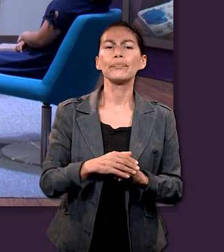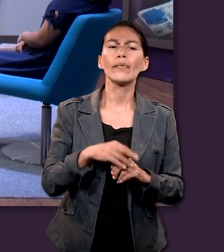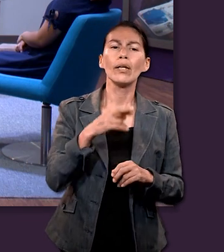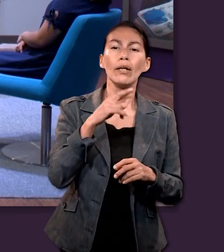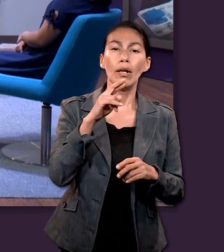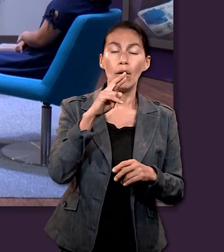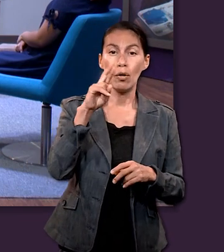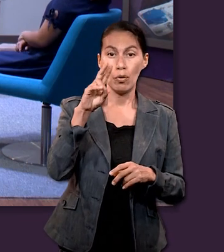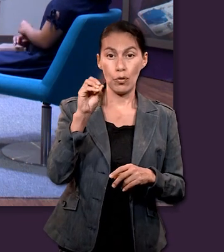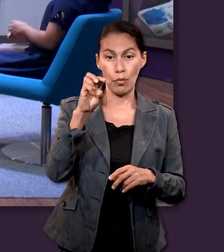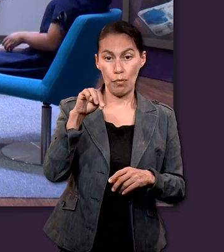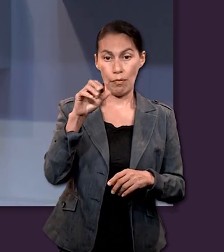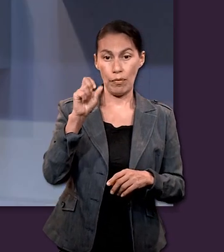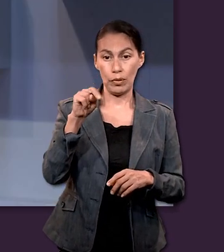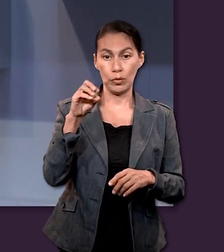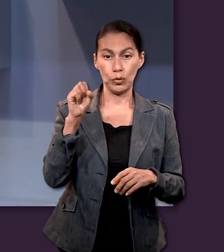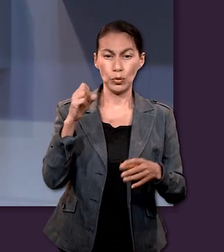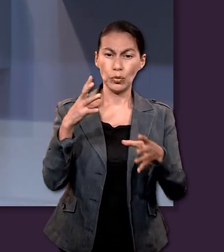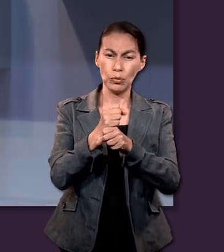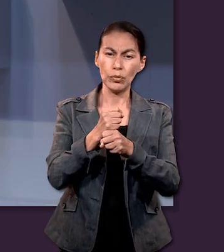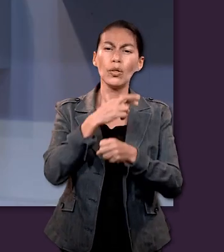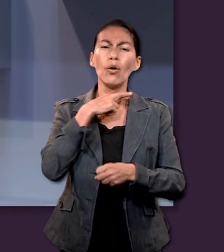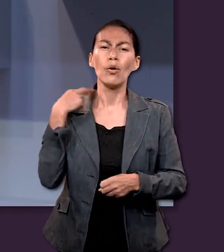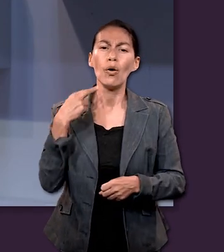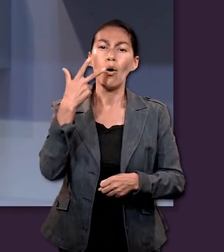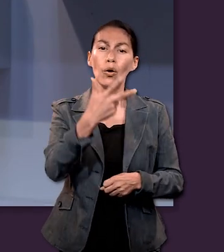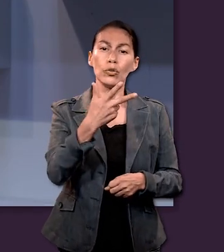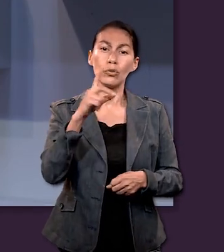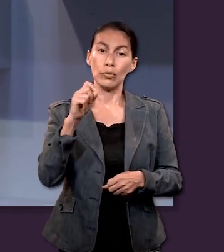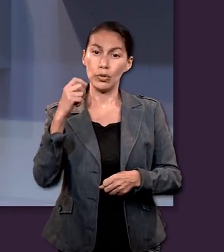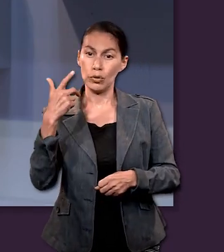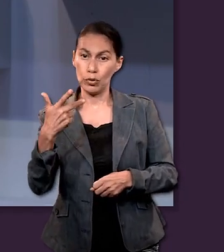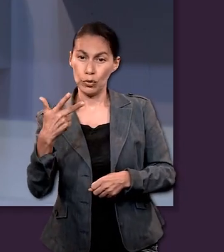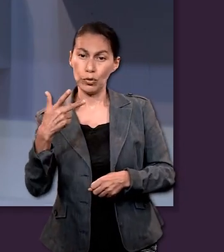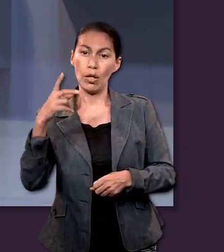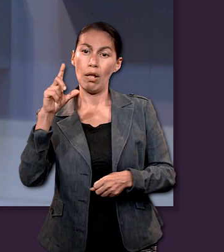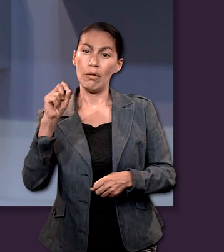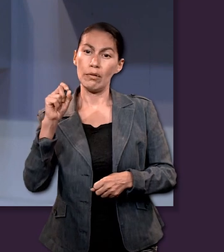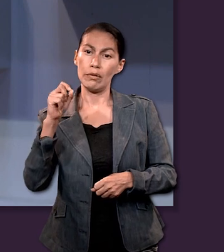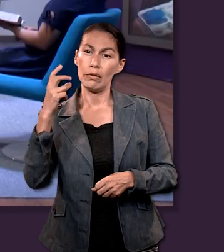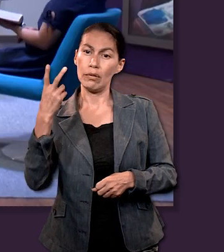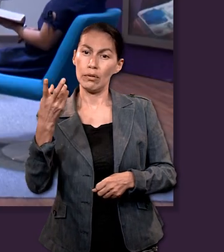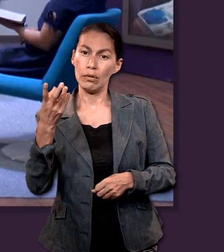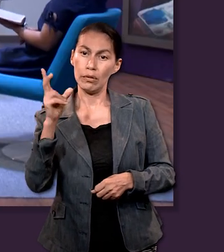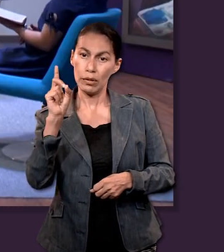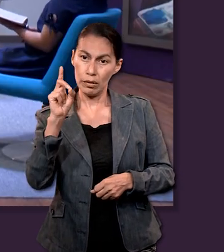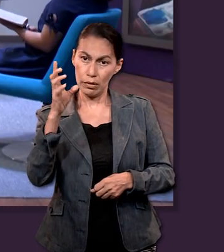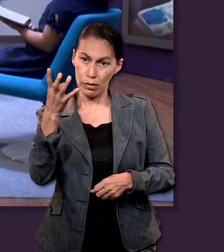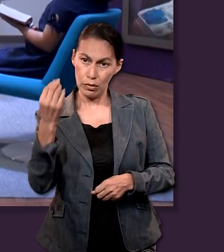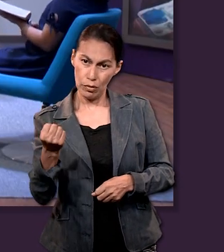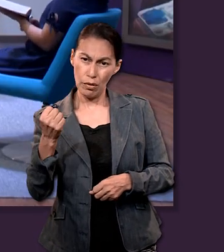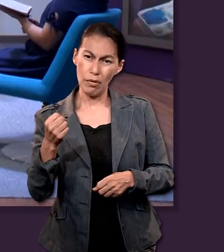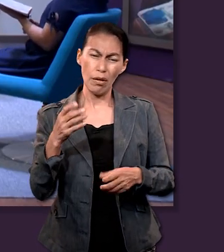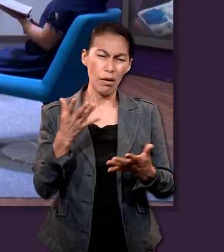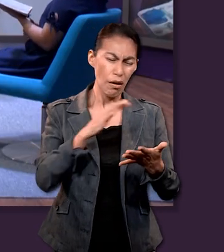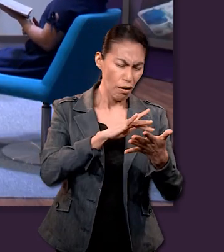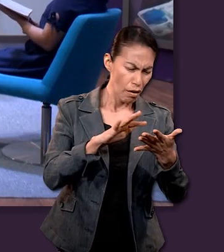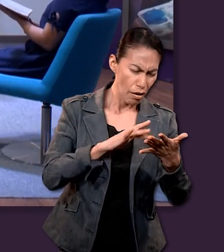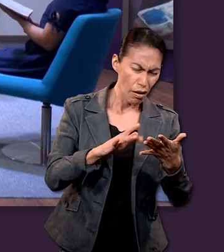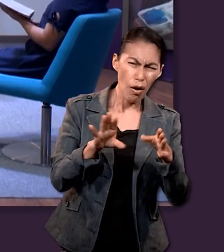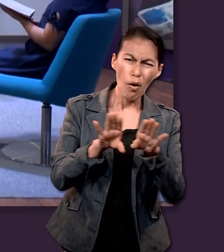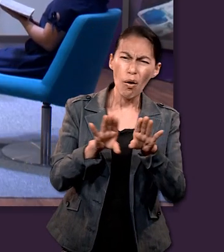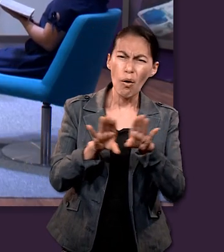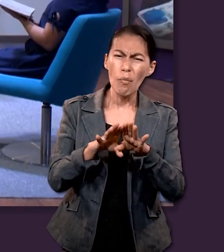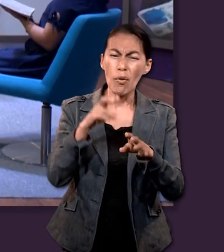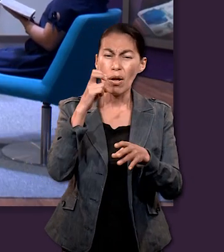gustaría que leyeramos Romanos 8, 28 al 39 para poder comentar un poquito sobre cómo estos versículos nos